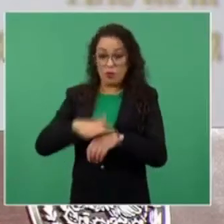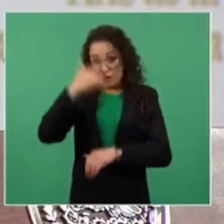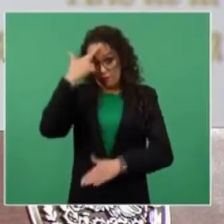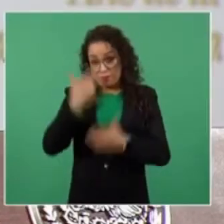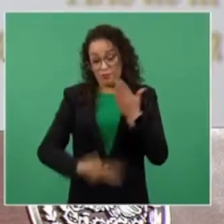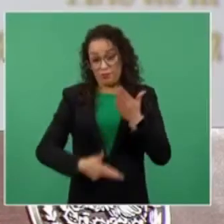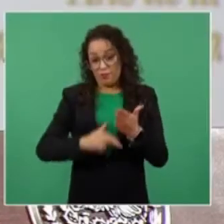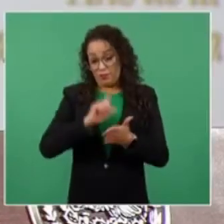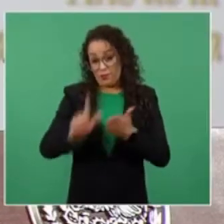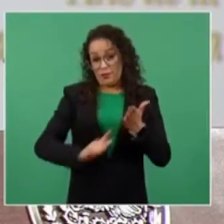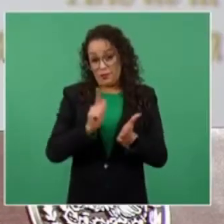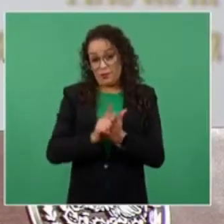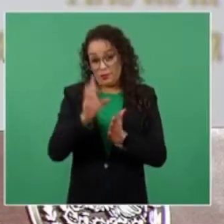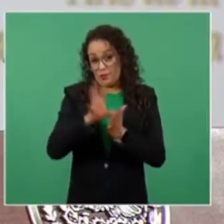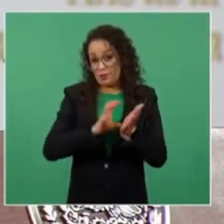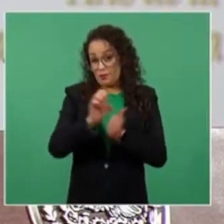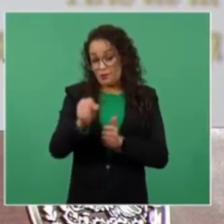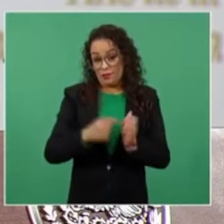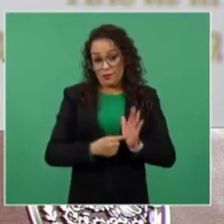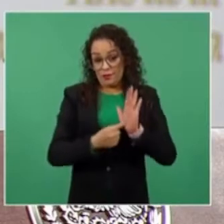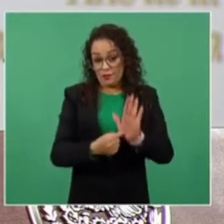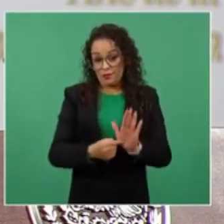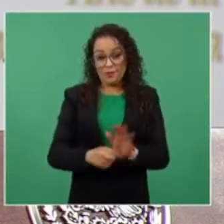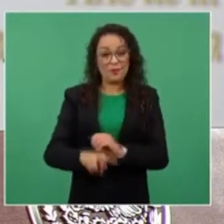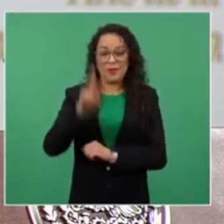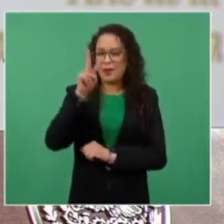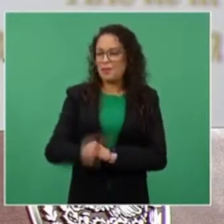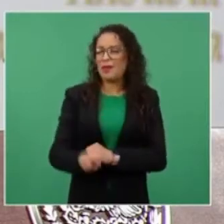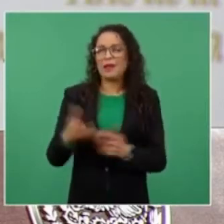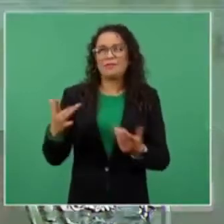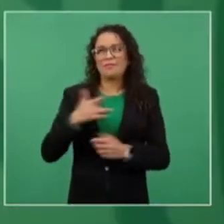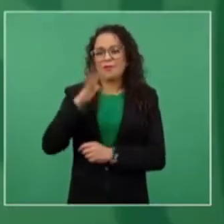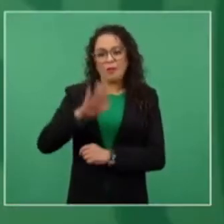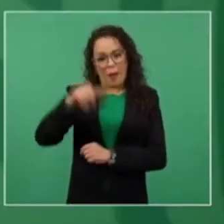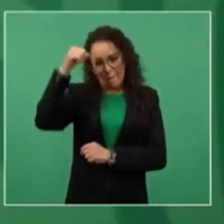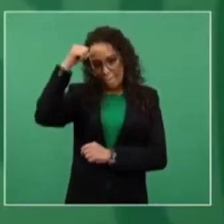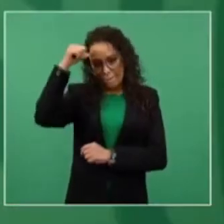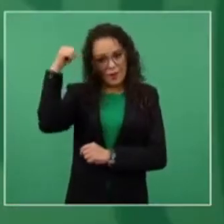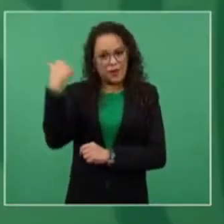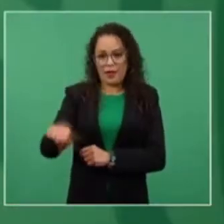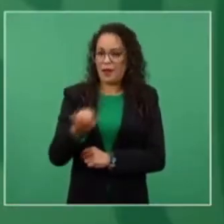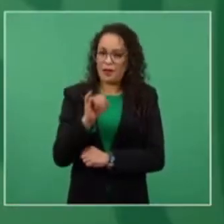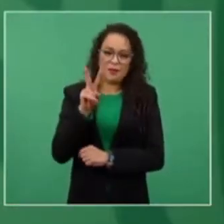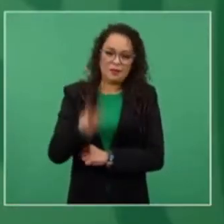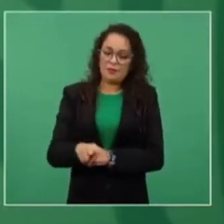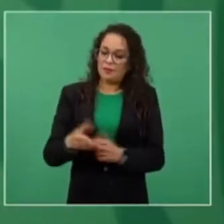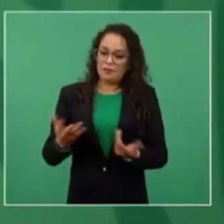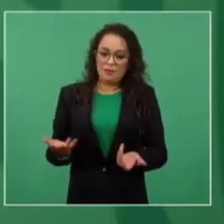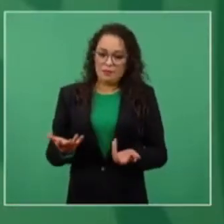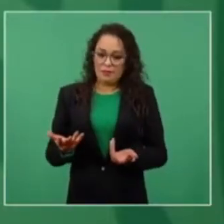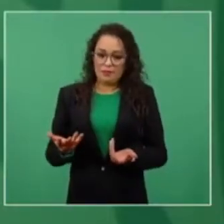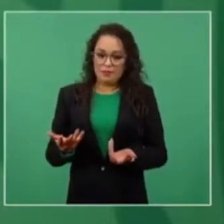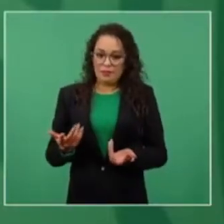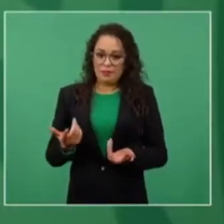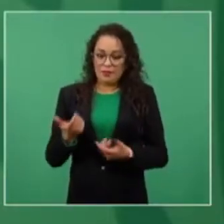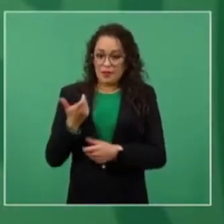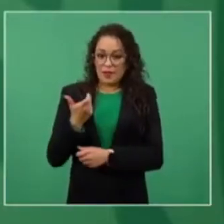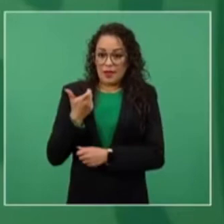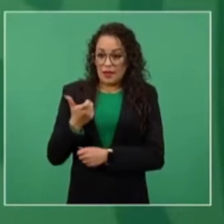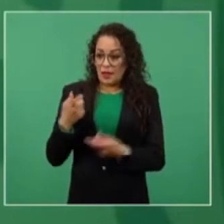es hasta pecado social, no se le puede retener el salario